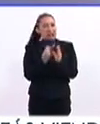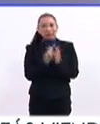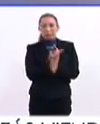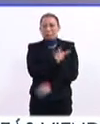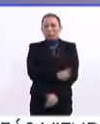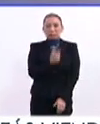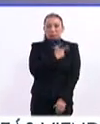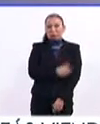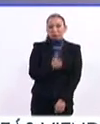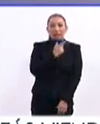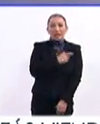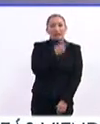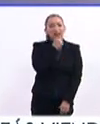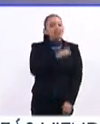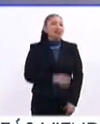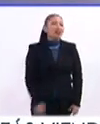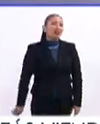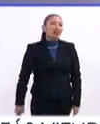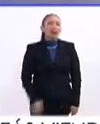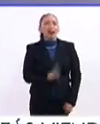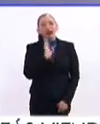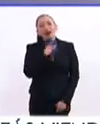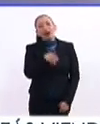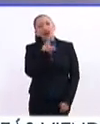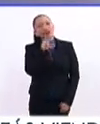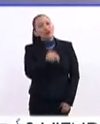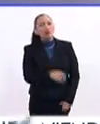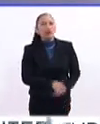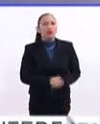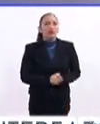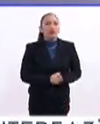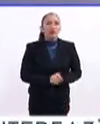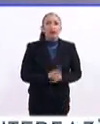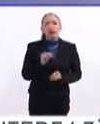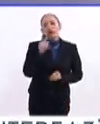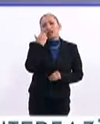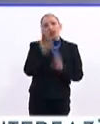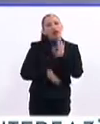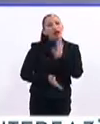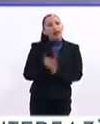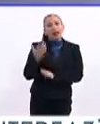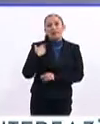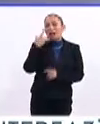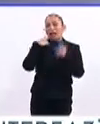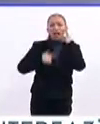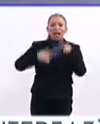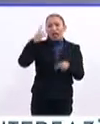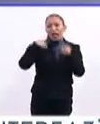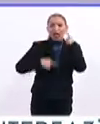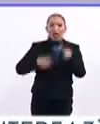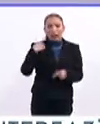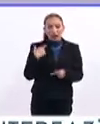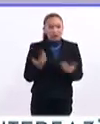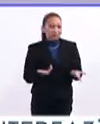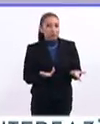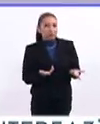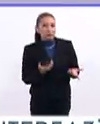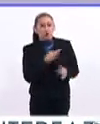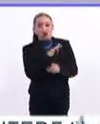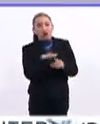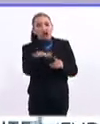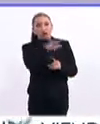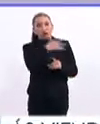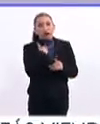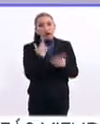escuela, y entonces empiezan con el rollo de, ay, no, es que no quiero ir, y te hacen unos megadramas. Inventarse asuntos. Todo,